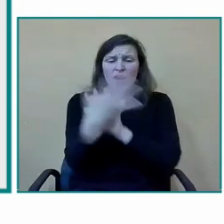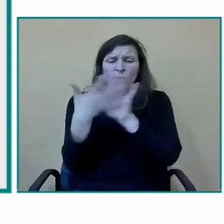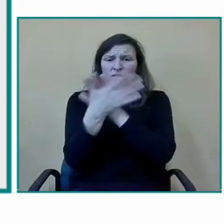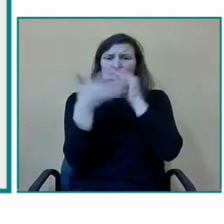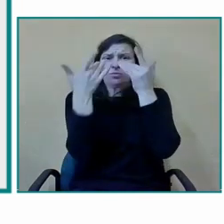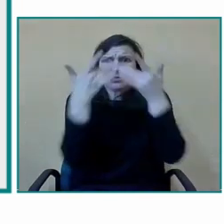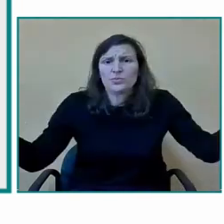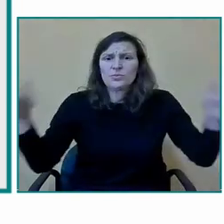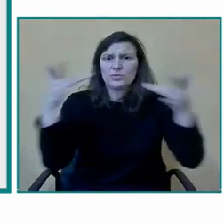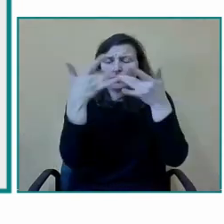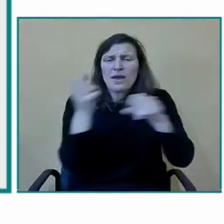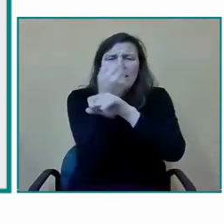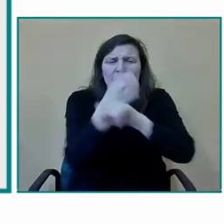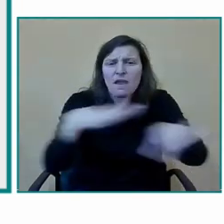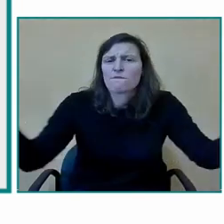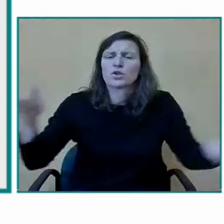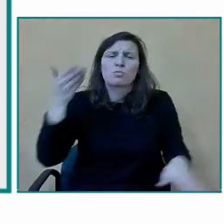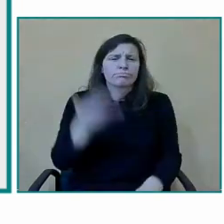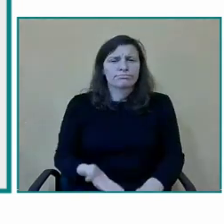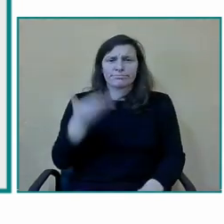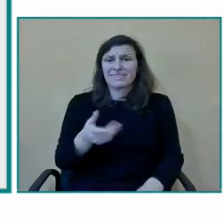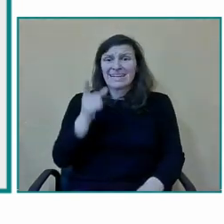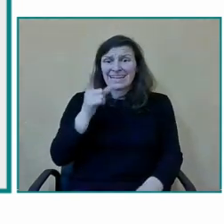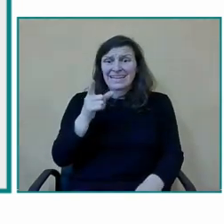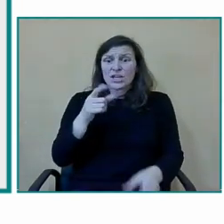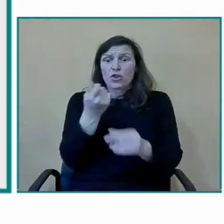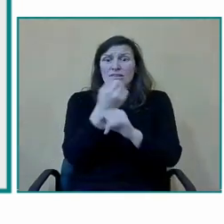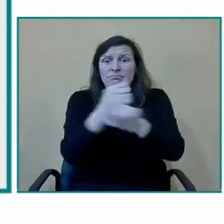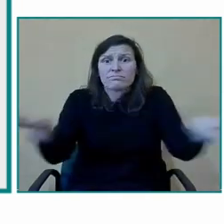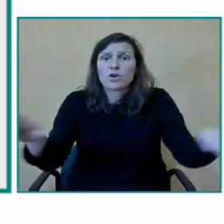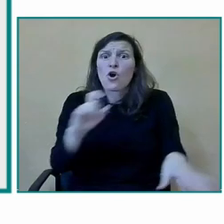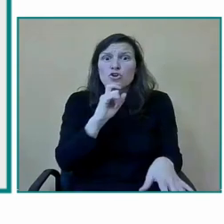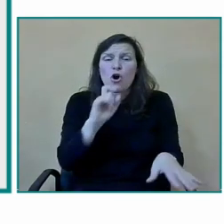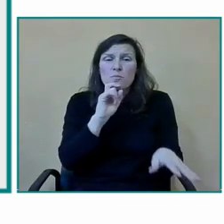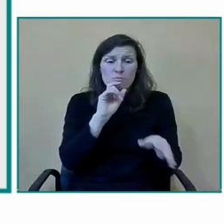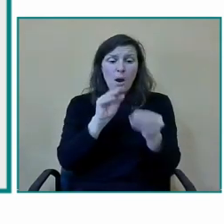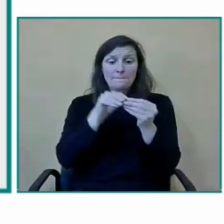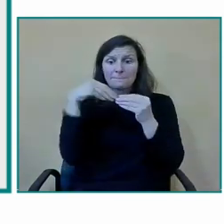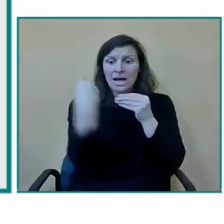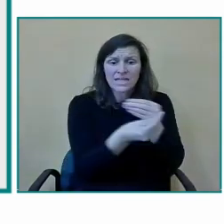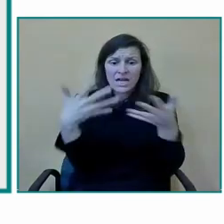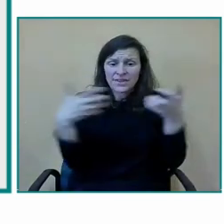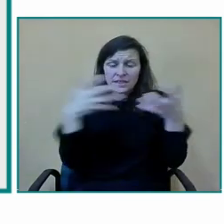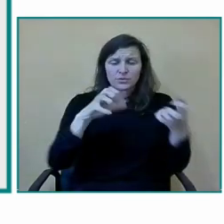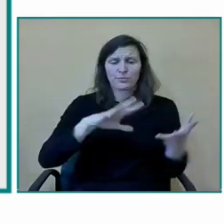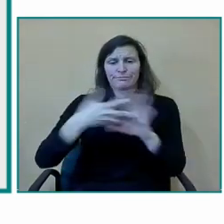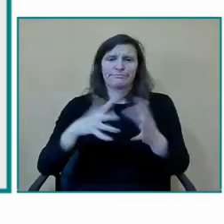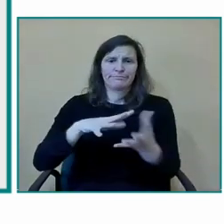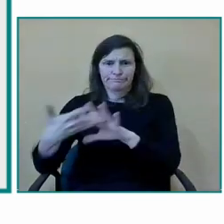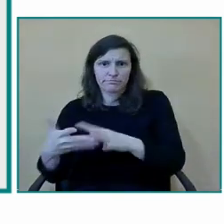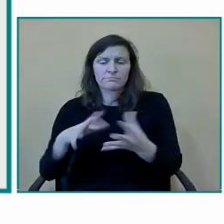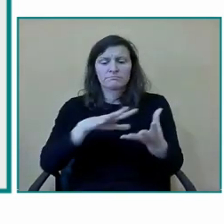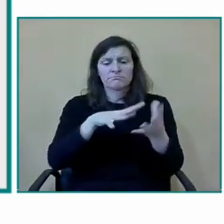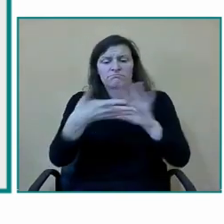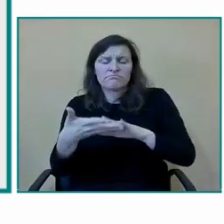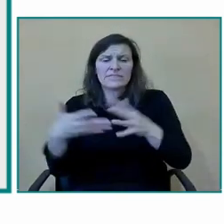y la adaptación de materiales y de texto es súper importante llegar a cada alumno y para ello muchas veces pues grabamos vídeos